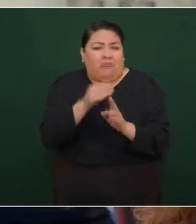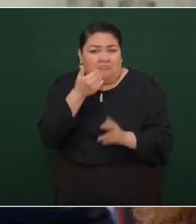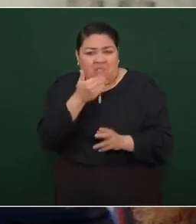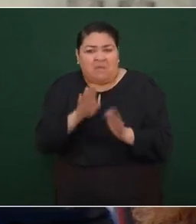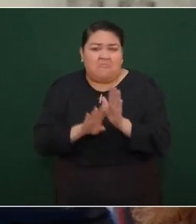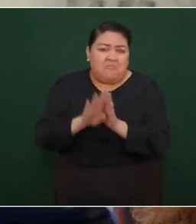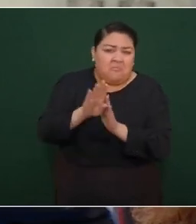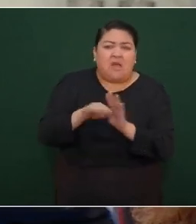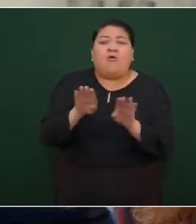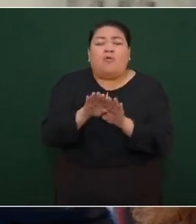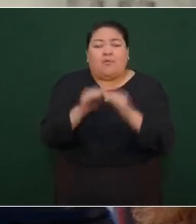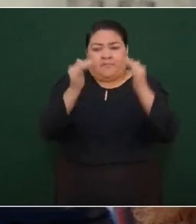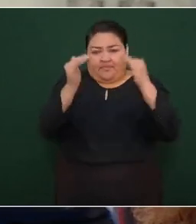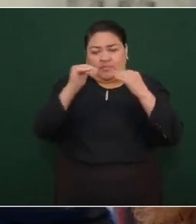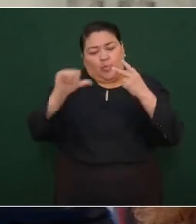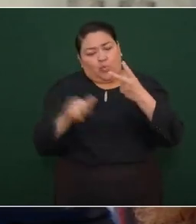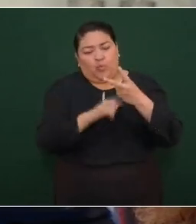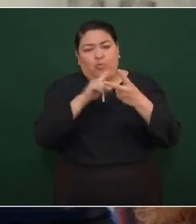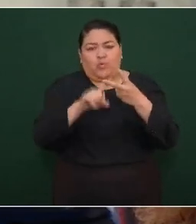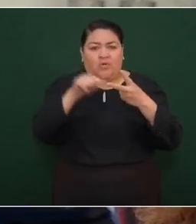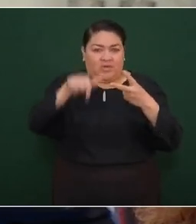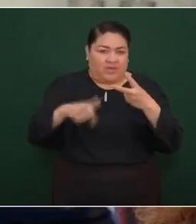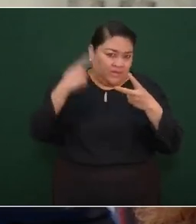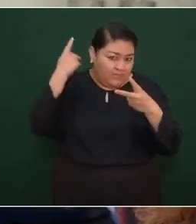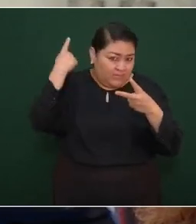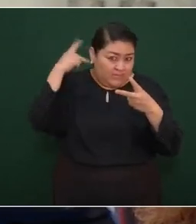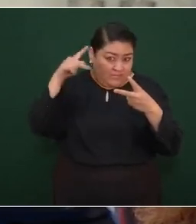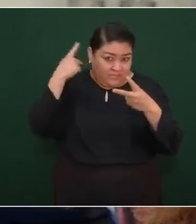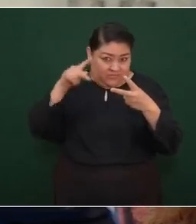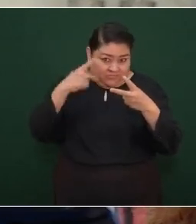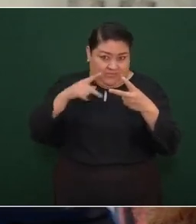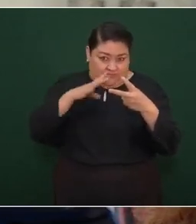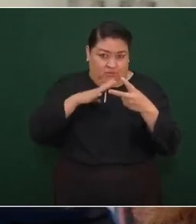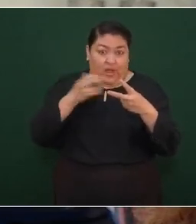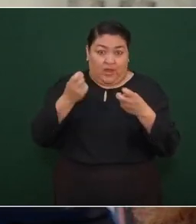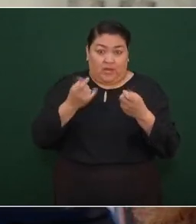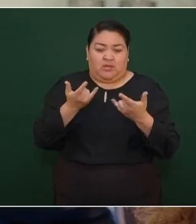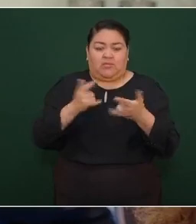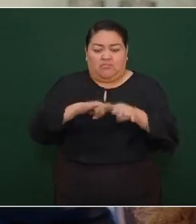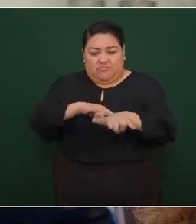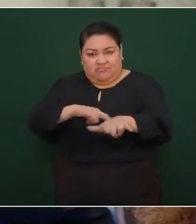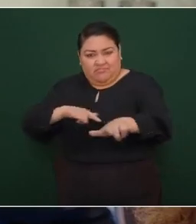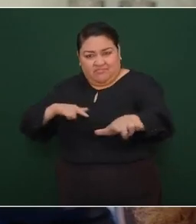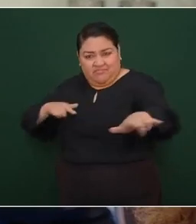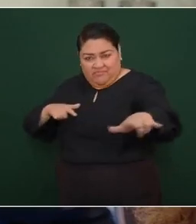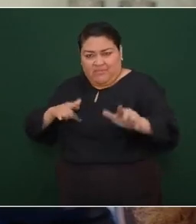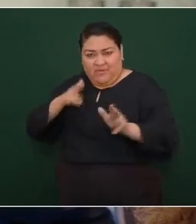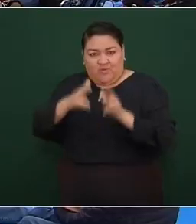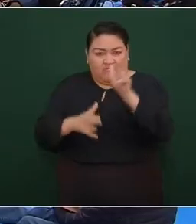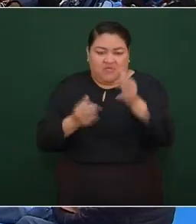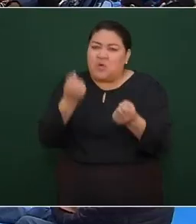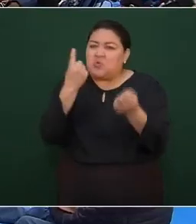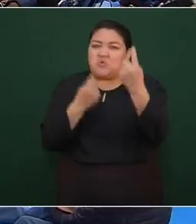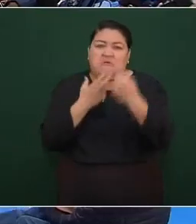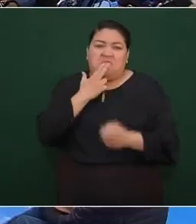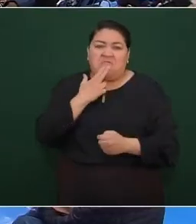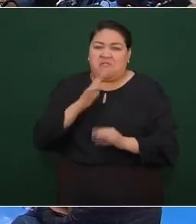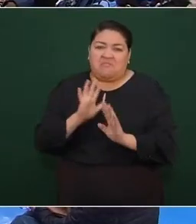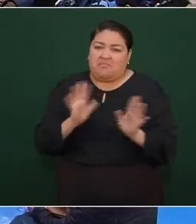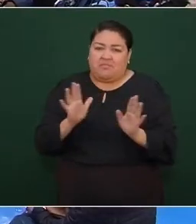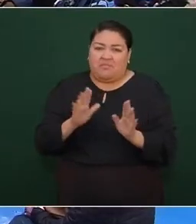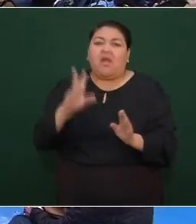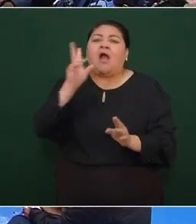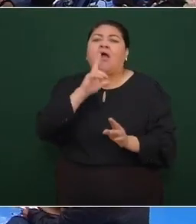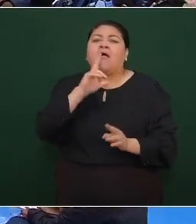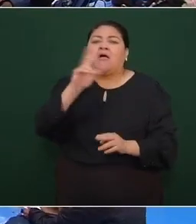hay algunos tramos aquí en Puebla de vías férreas que están fuera de servicio presidente ¿cómo